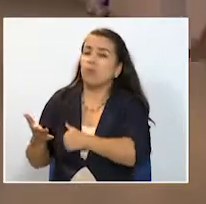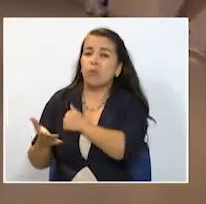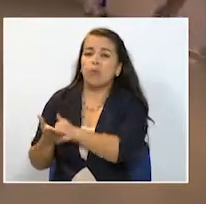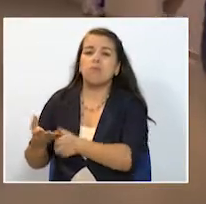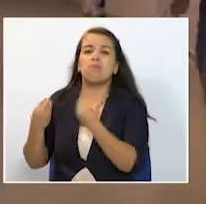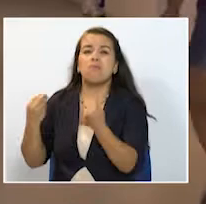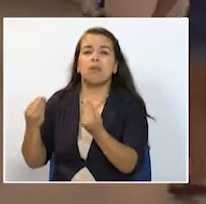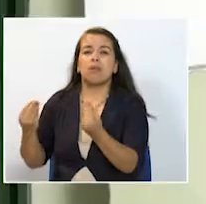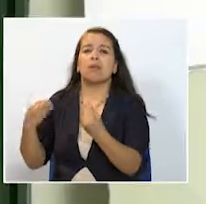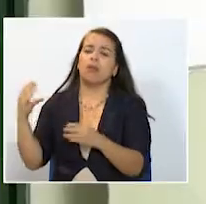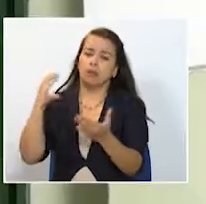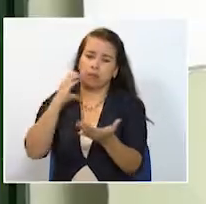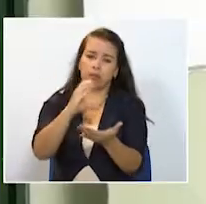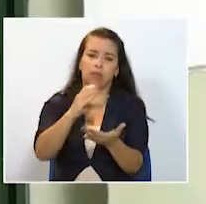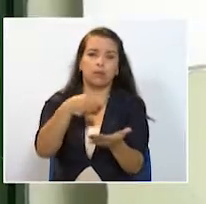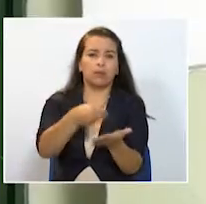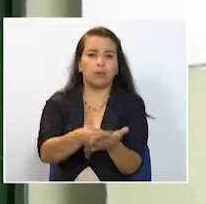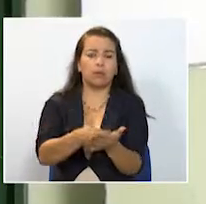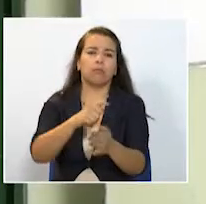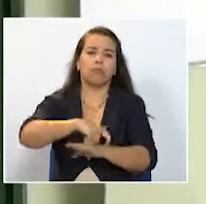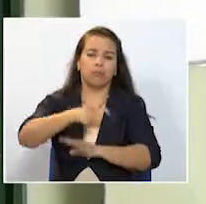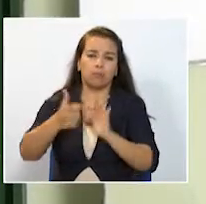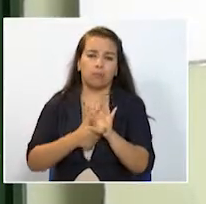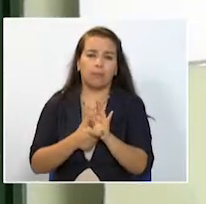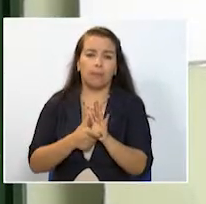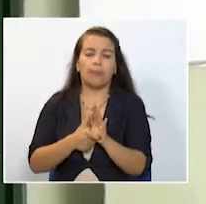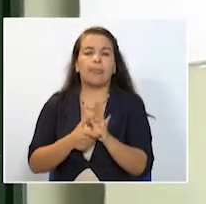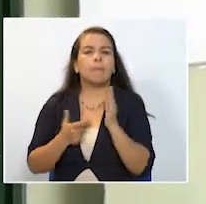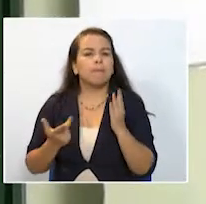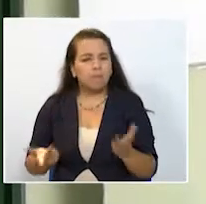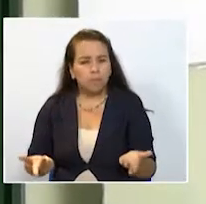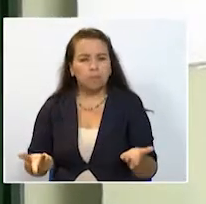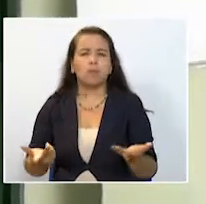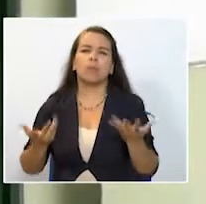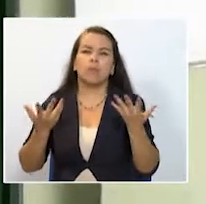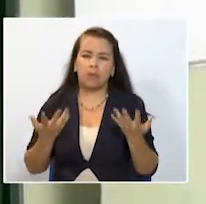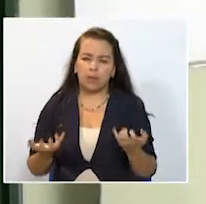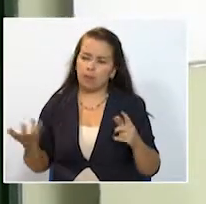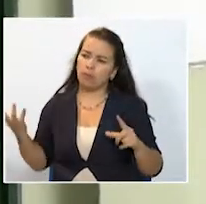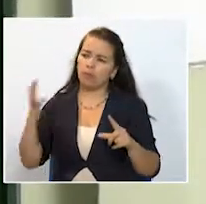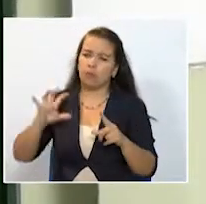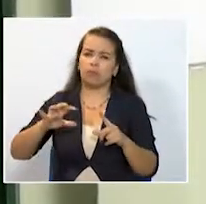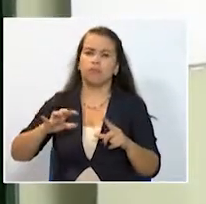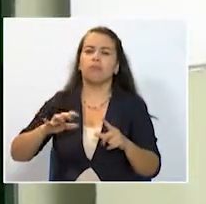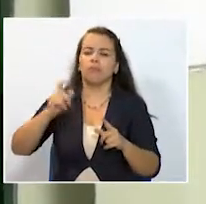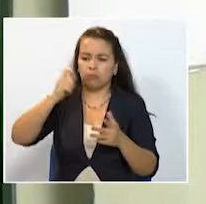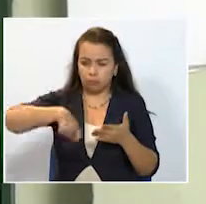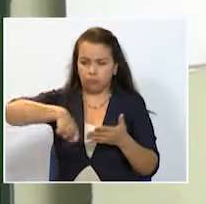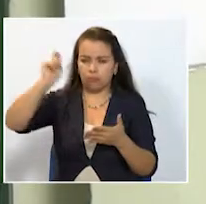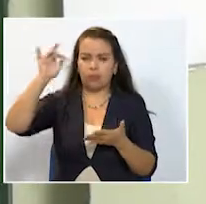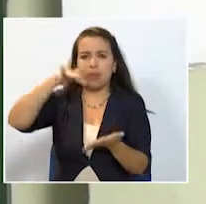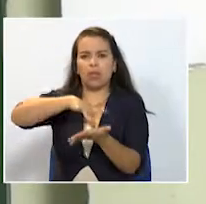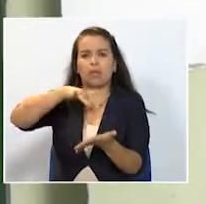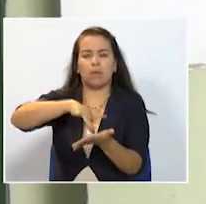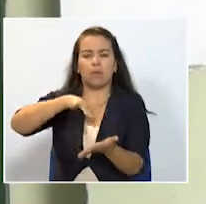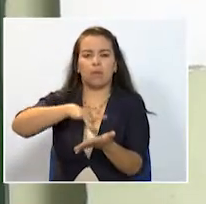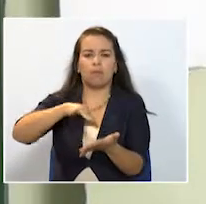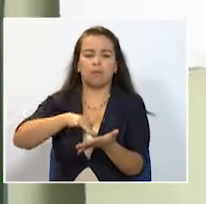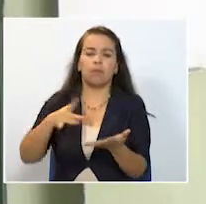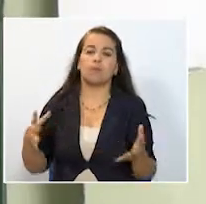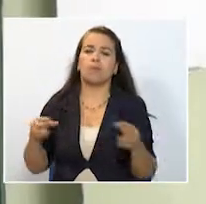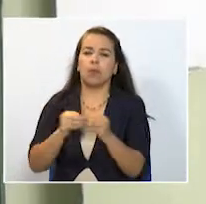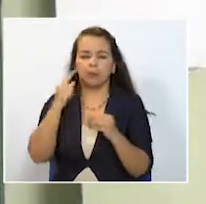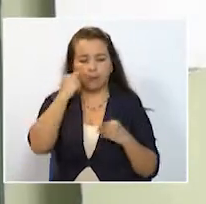sueldos a los empleados El plan A es que ya le solicitemos a la Junta la autorización para un endeudamiento hicimos los